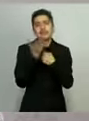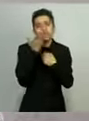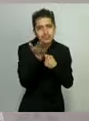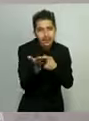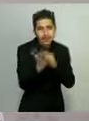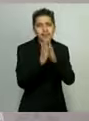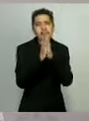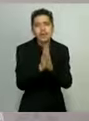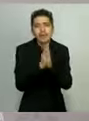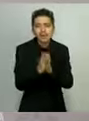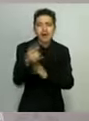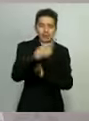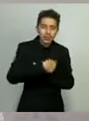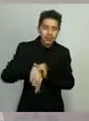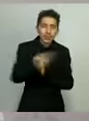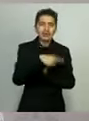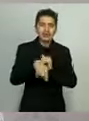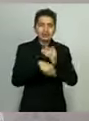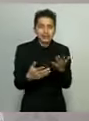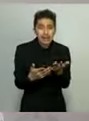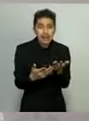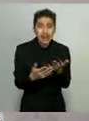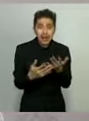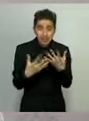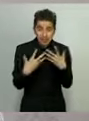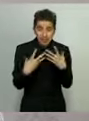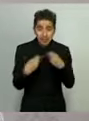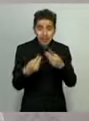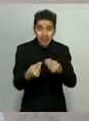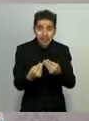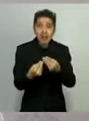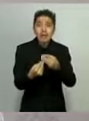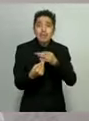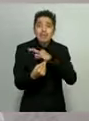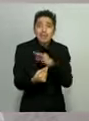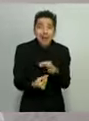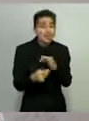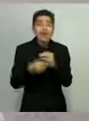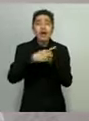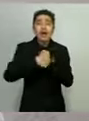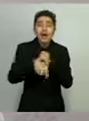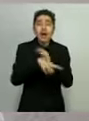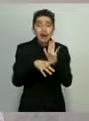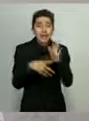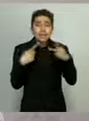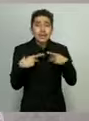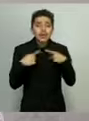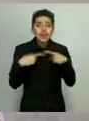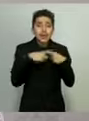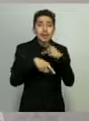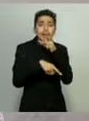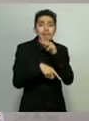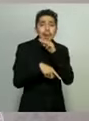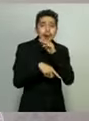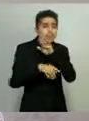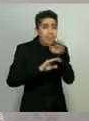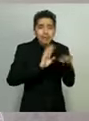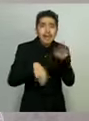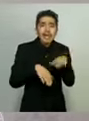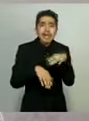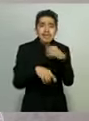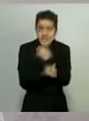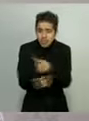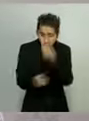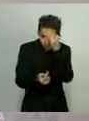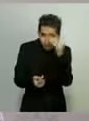seamos conscientes de que la pandemia está dejando huérfanas incompletas a muchas familias por